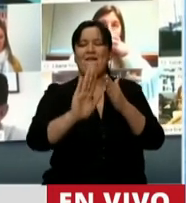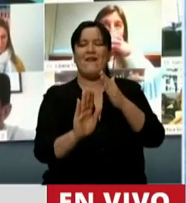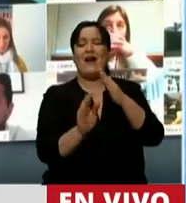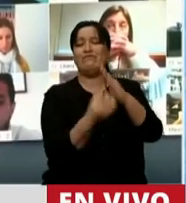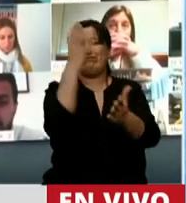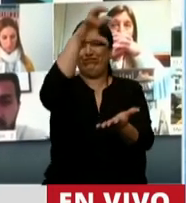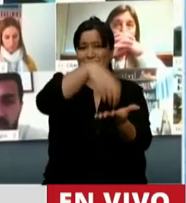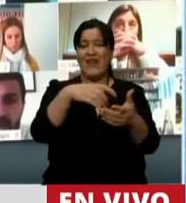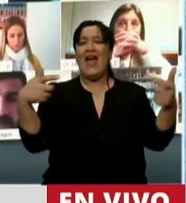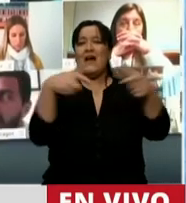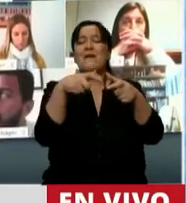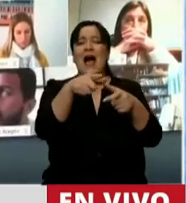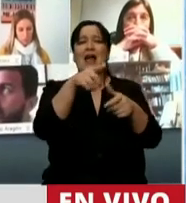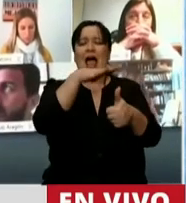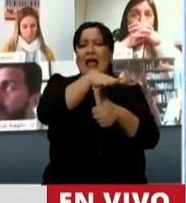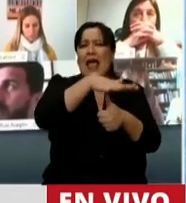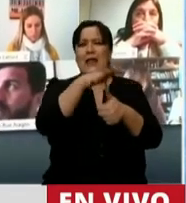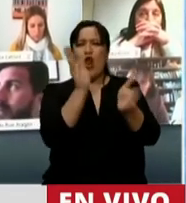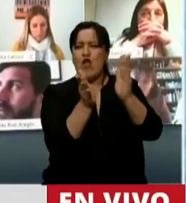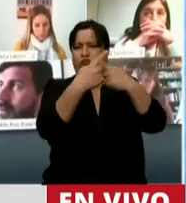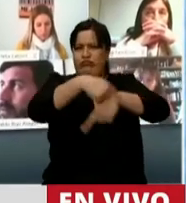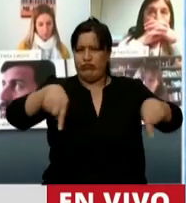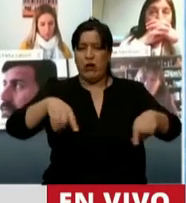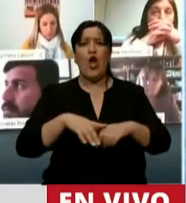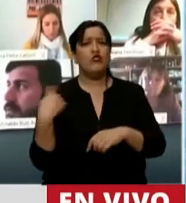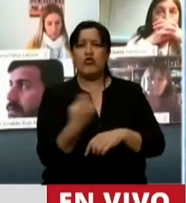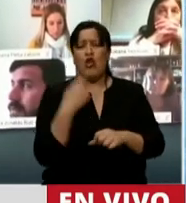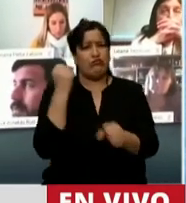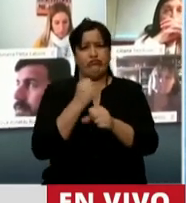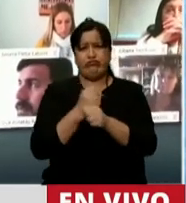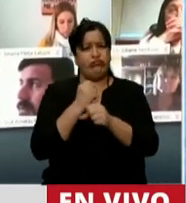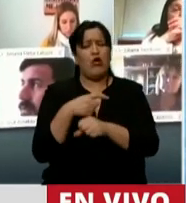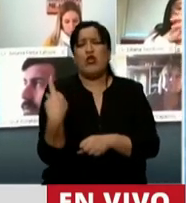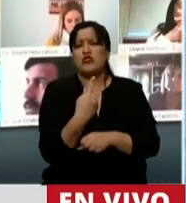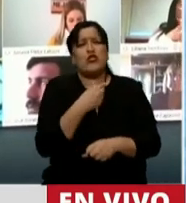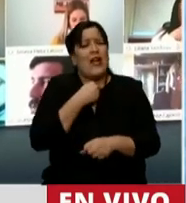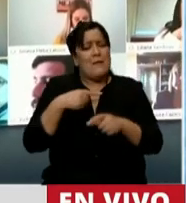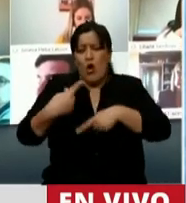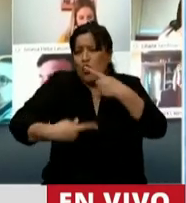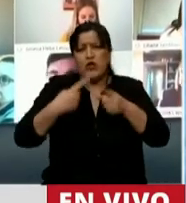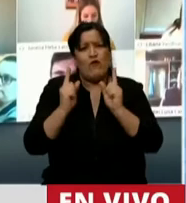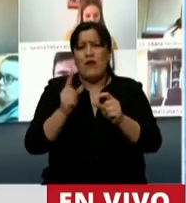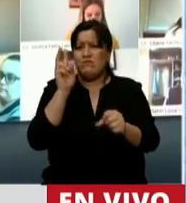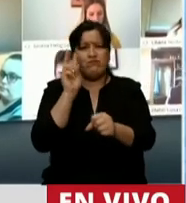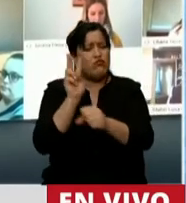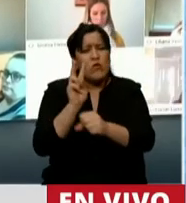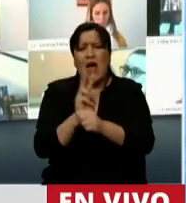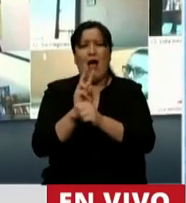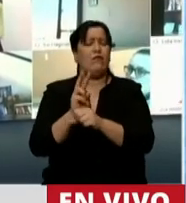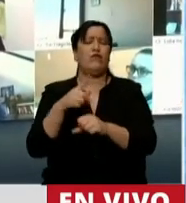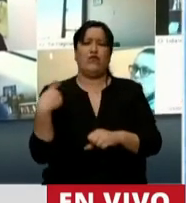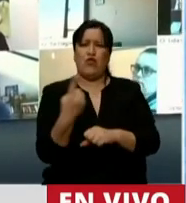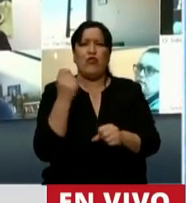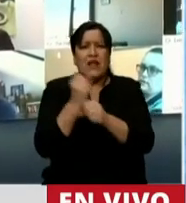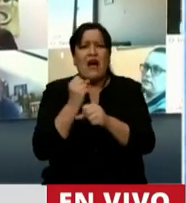Entonces, realmente queremos dejar sentado aquí, que vamos a trabajar incansablemente, que queremos seguir cuidando y protegiendo la vida de